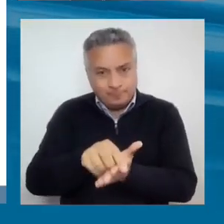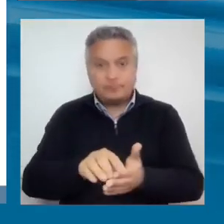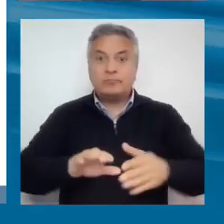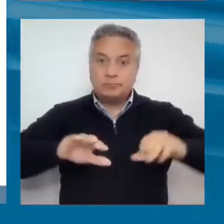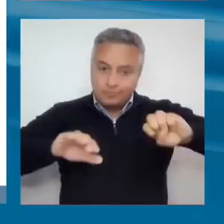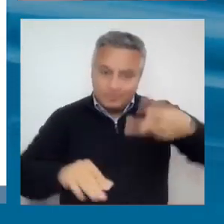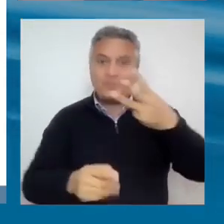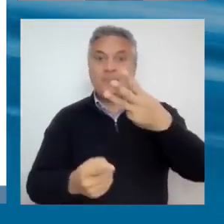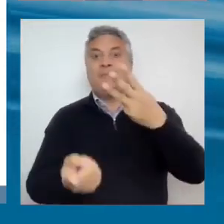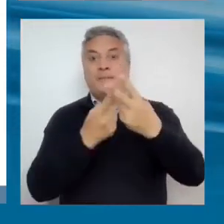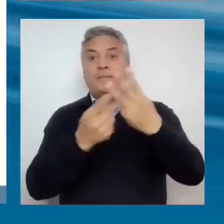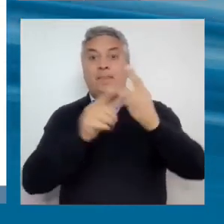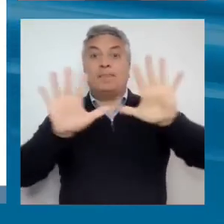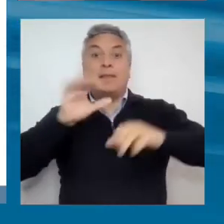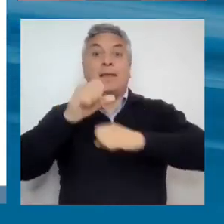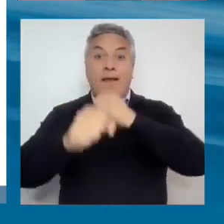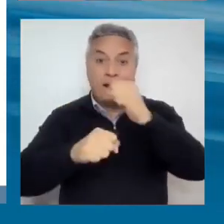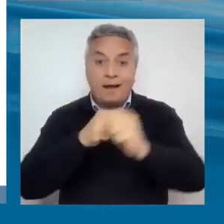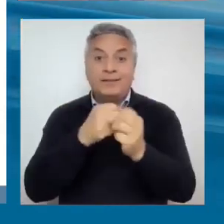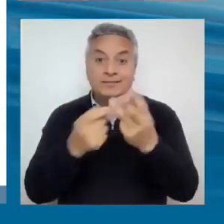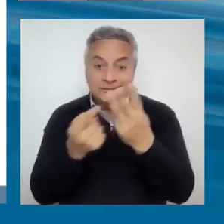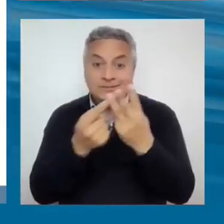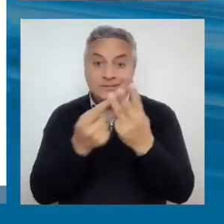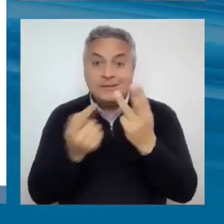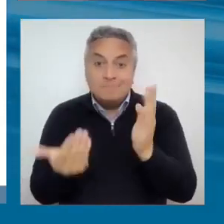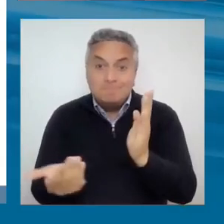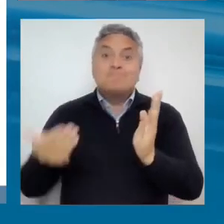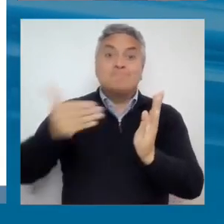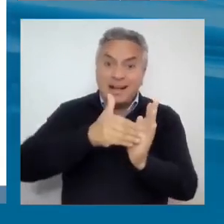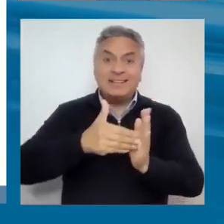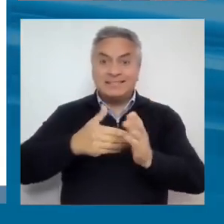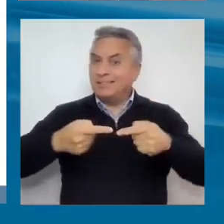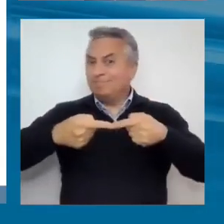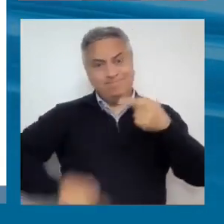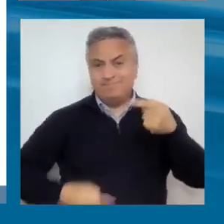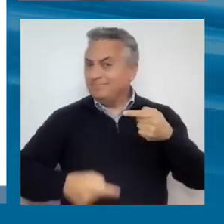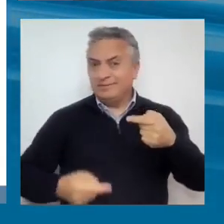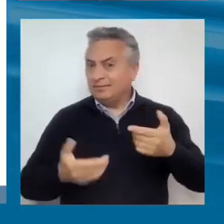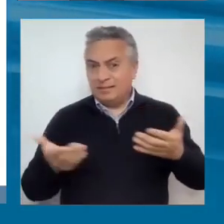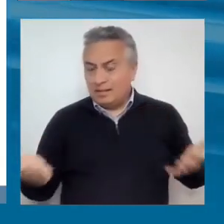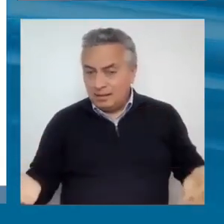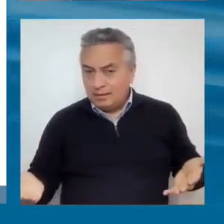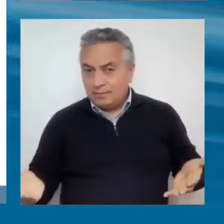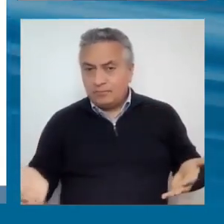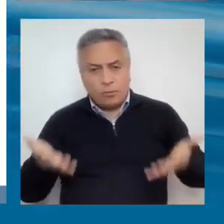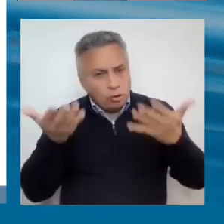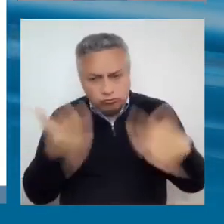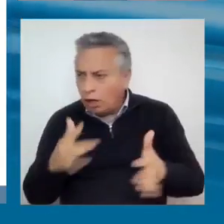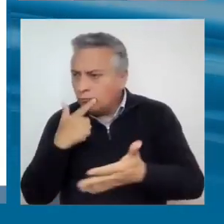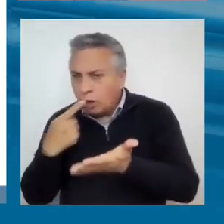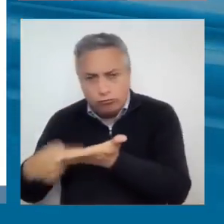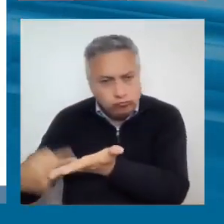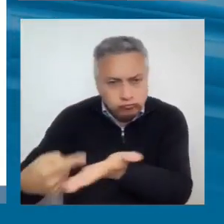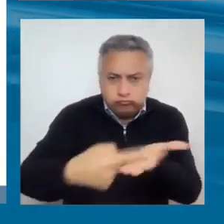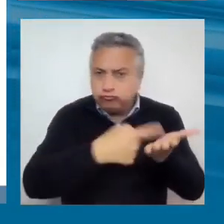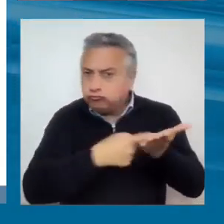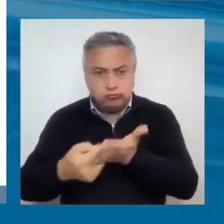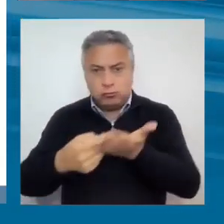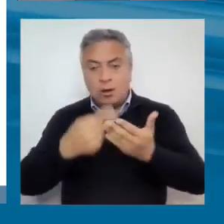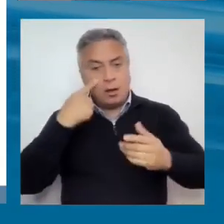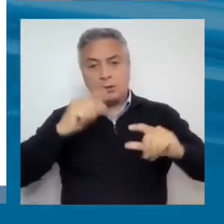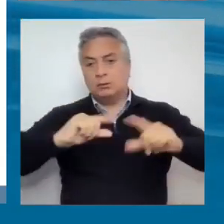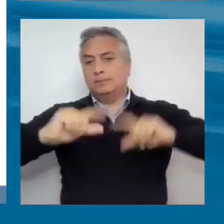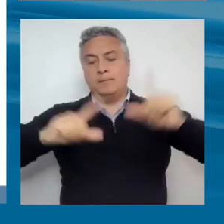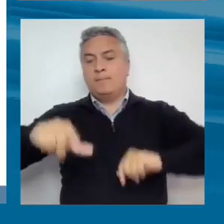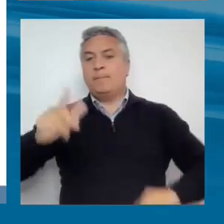tercera década perdida. En términos de crecimiento, yo sé que hay una discusión, ¿verdad?, de que no todo se mide por el PIB, ¿verdad?